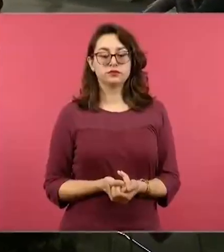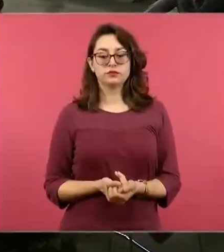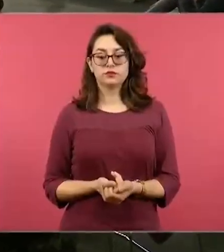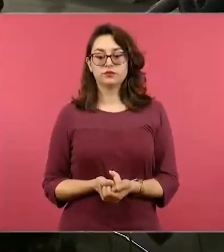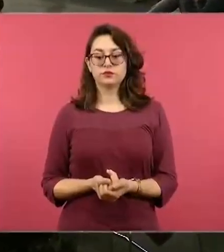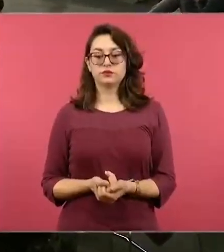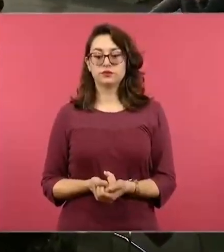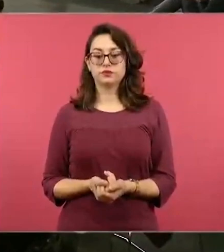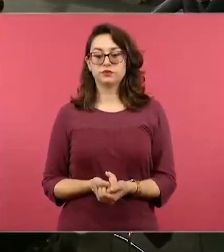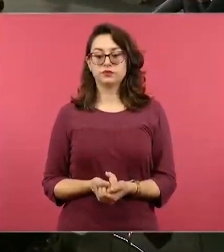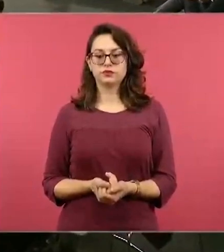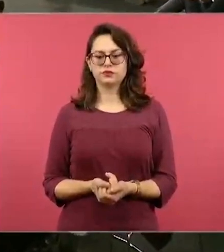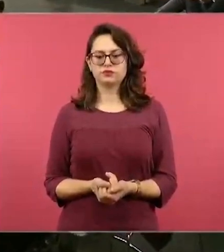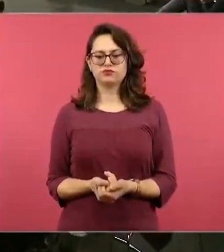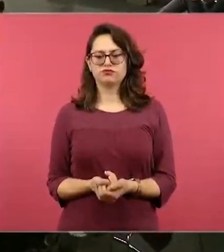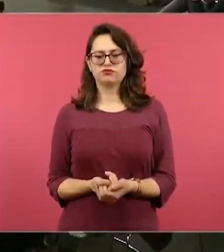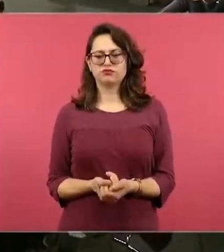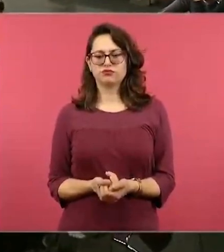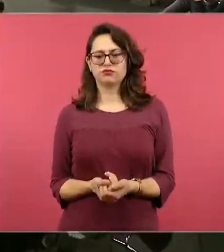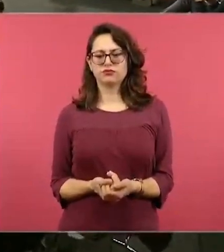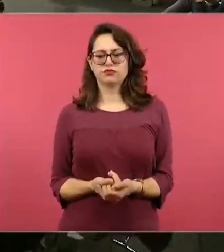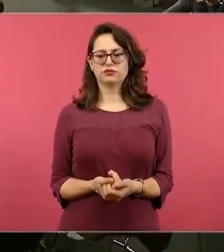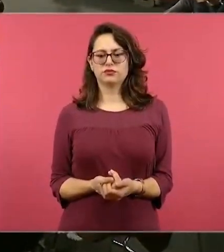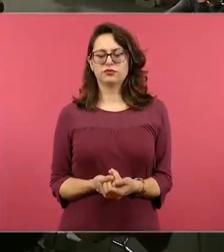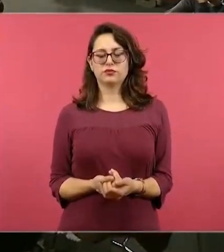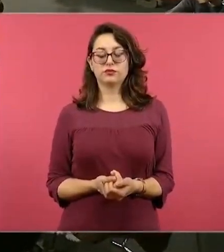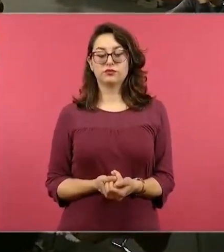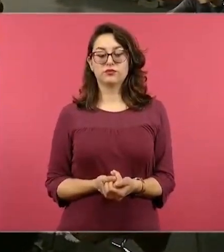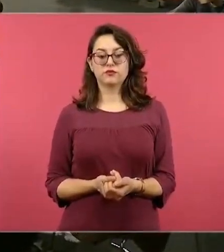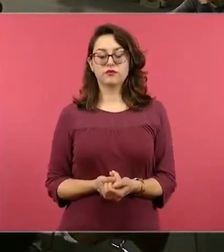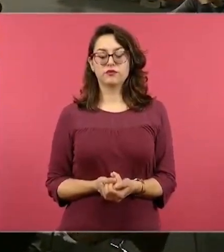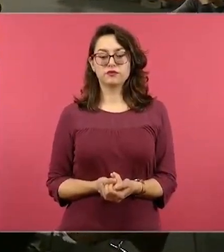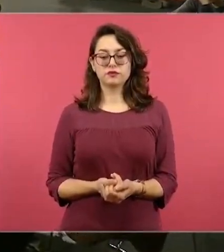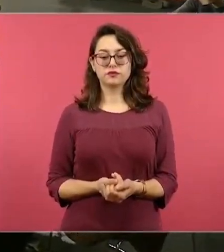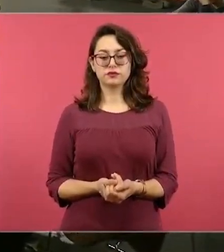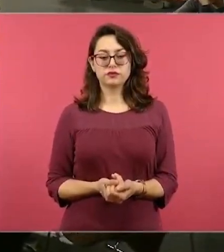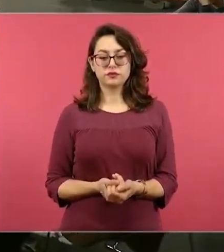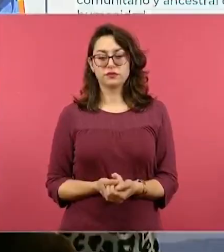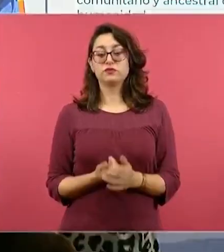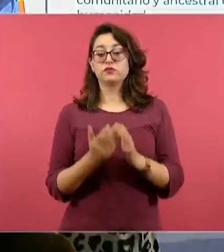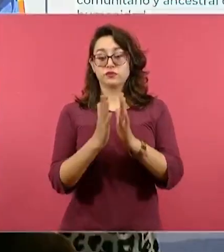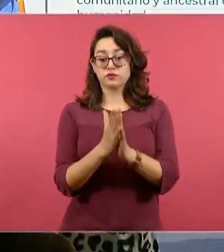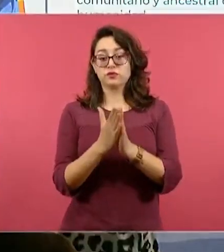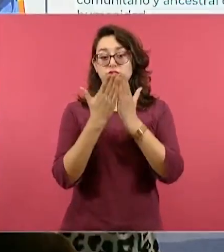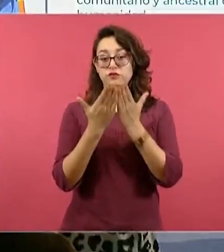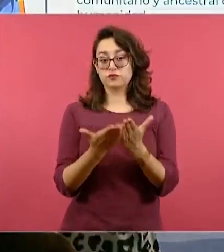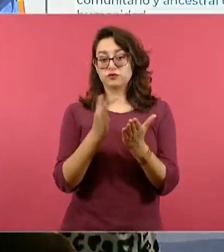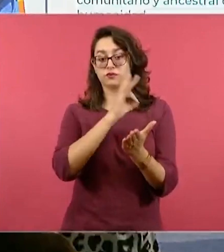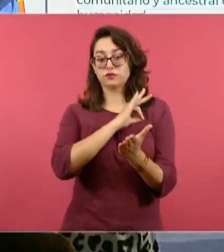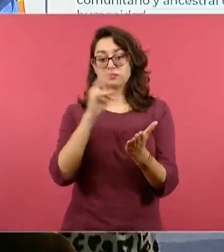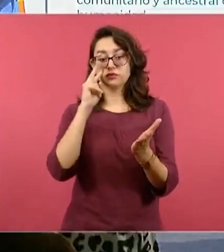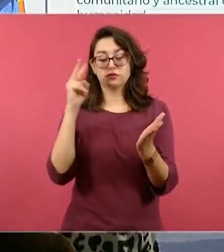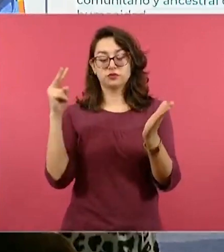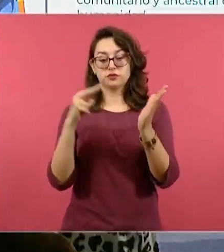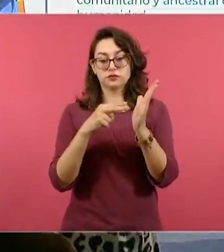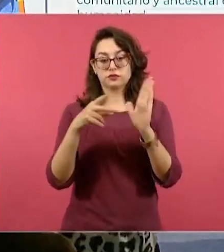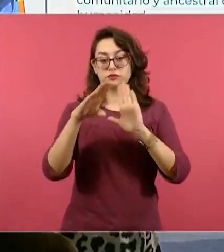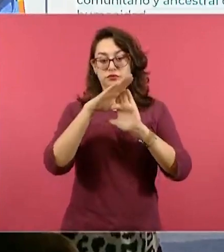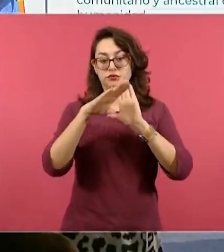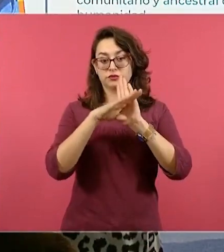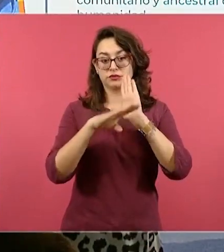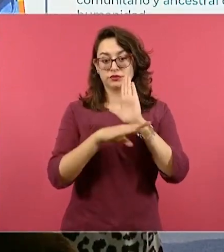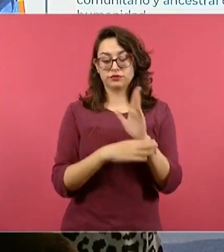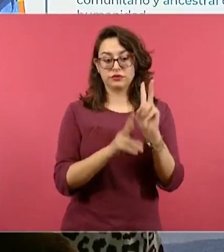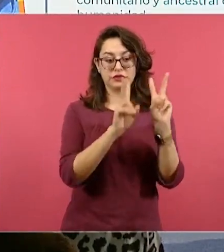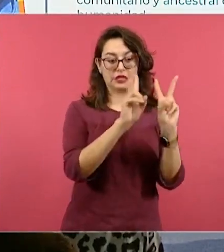Ahora bien, los libros de texto, una vez más, nos acercamos a esta parte de los artículos académicos. Cada campo